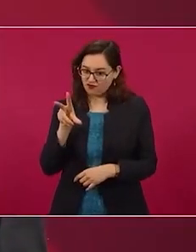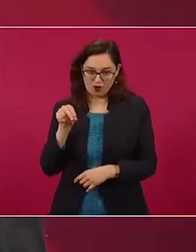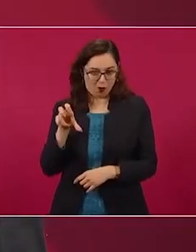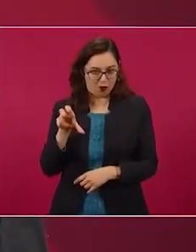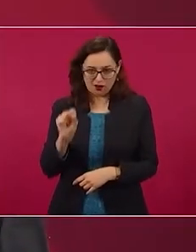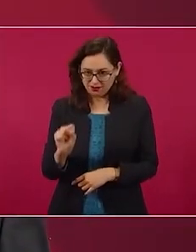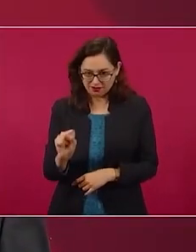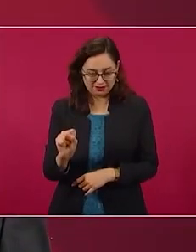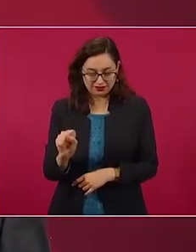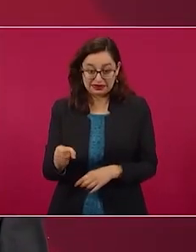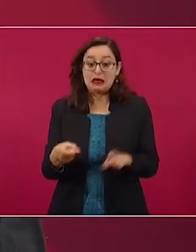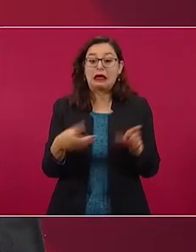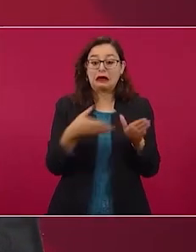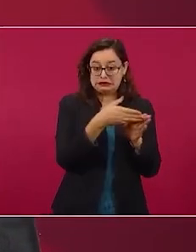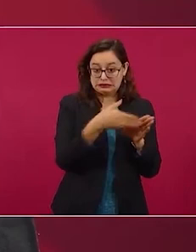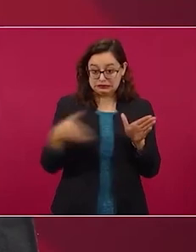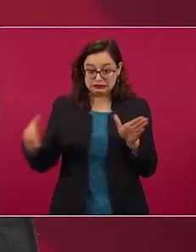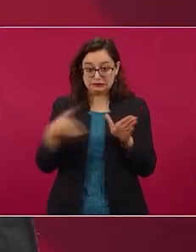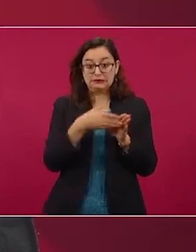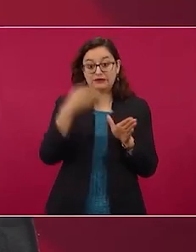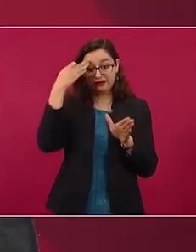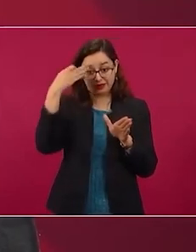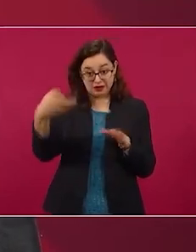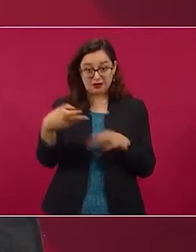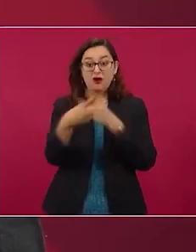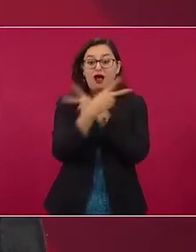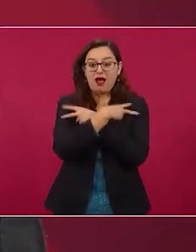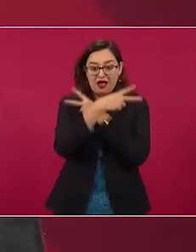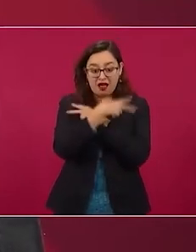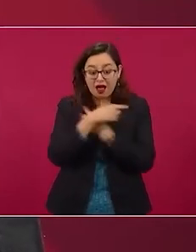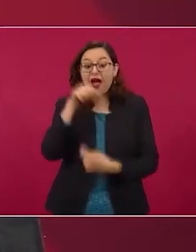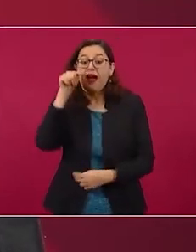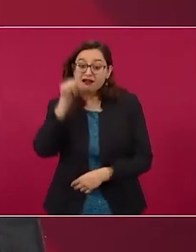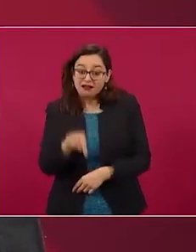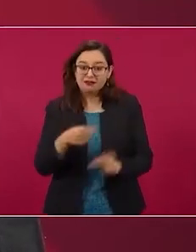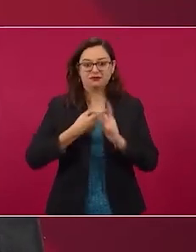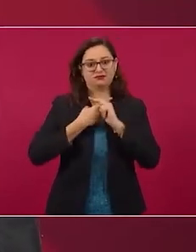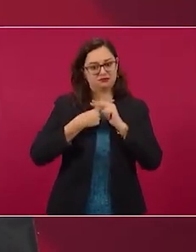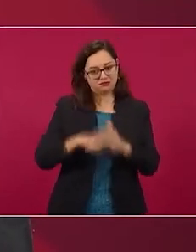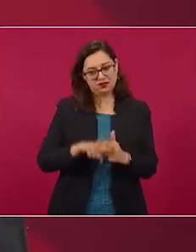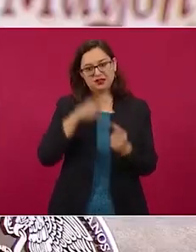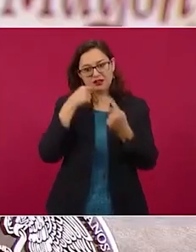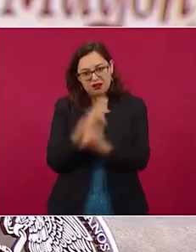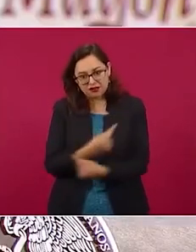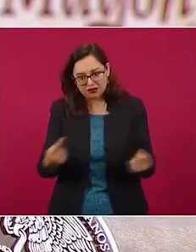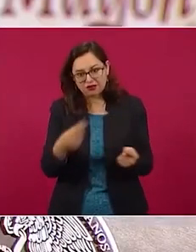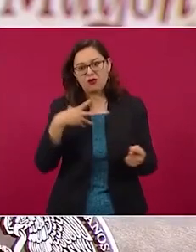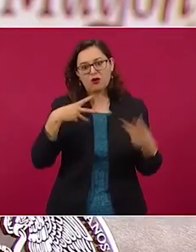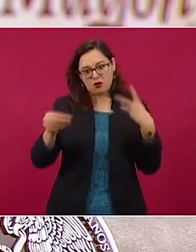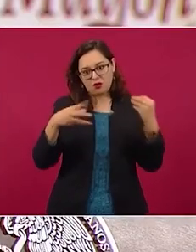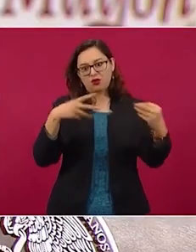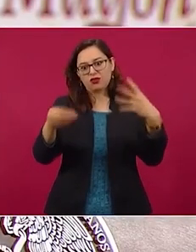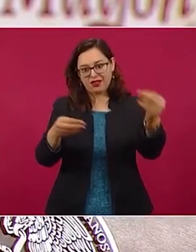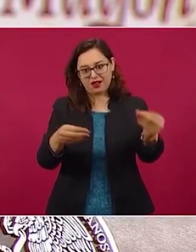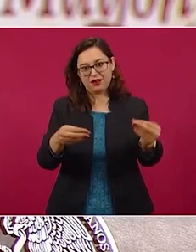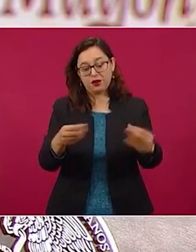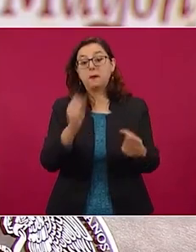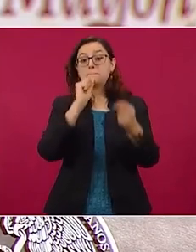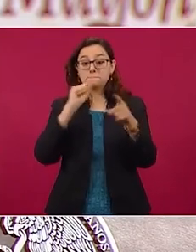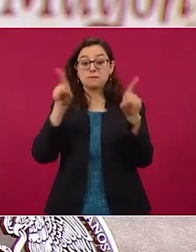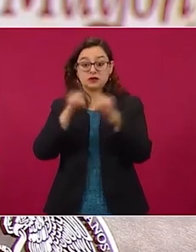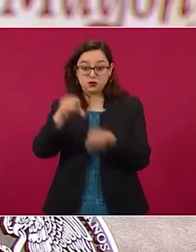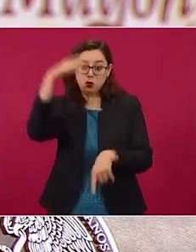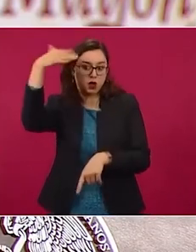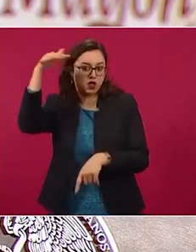mostradas ahí en esa sombra que dice vacaciones, es cuando empezó, al igual que en adultos, la